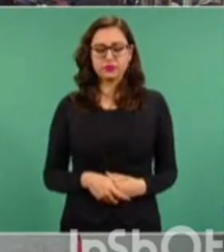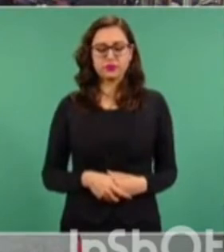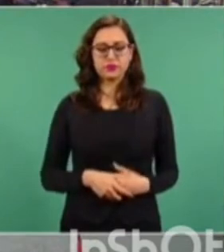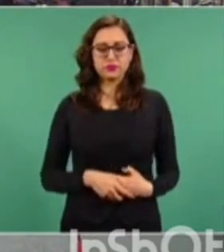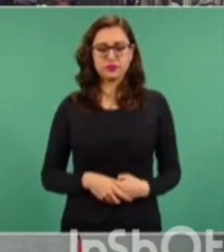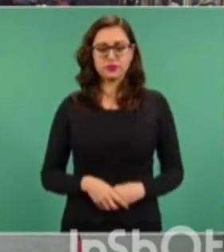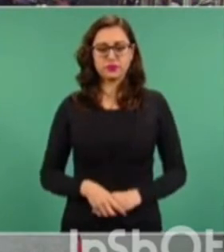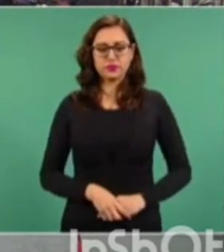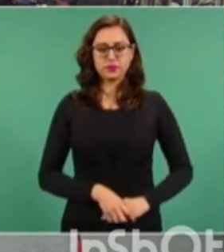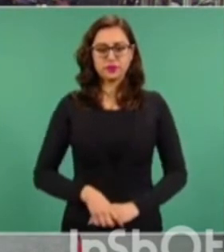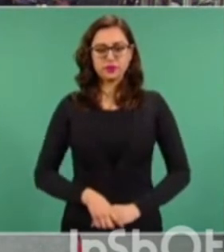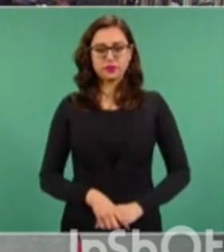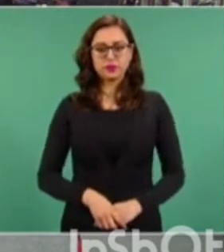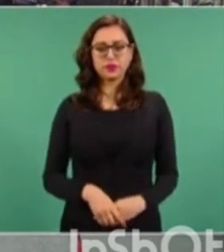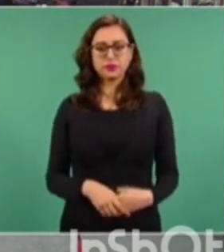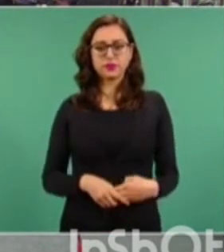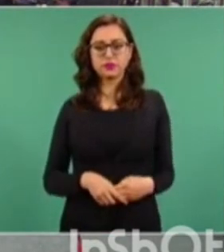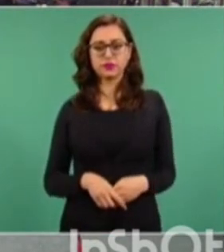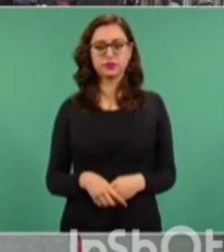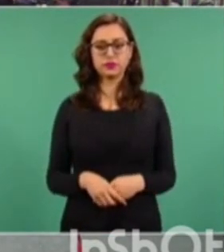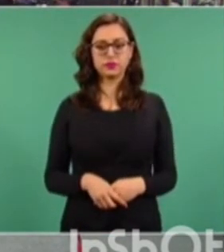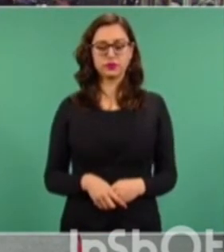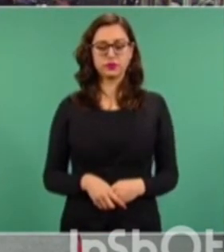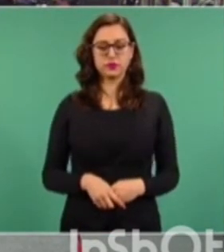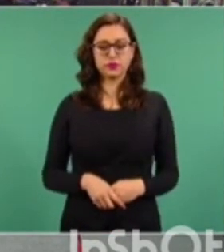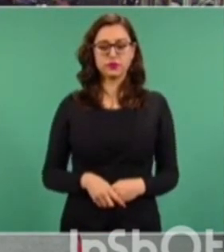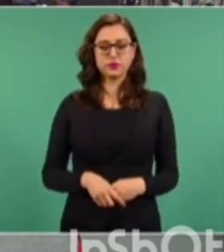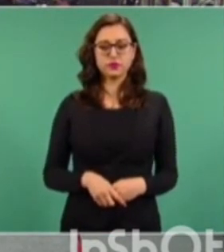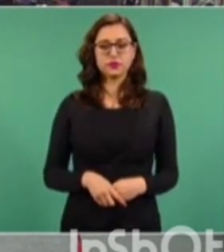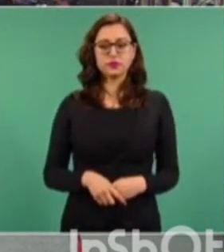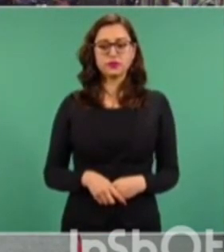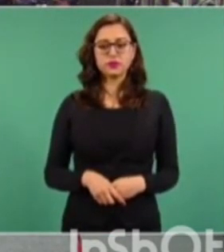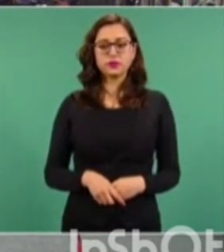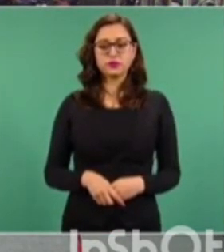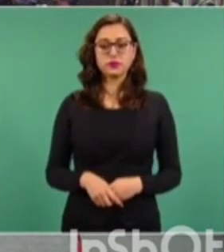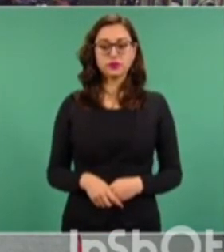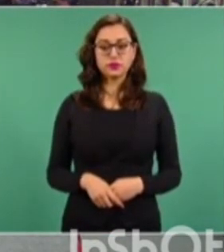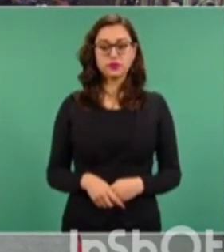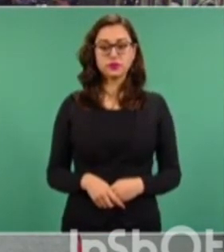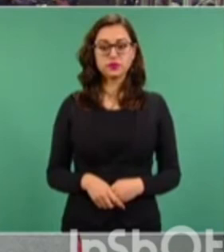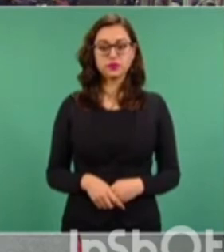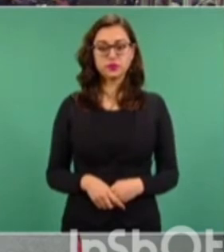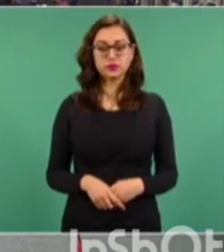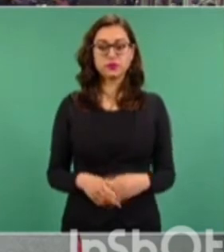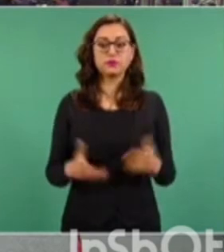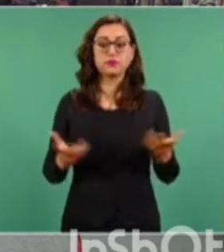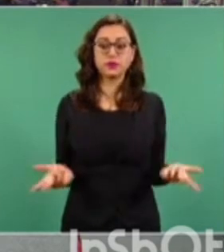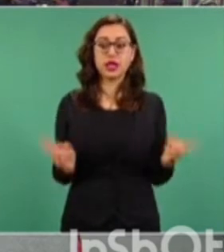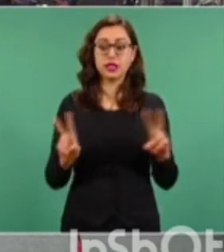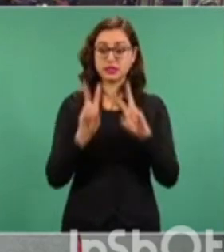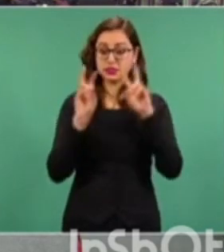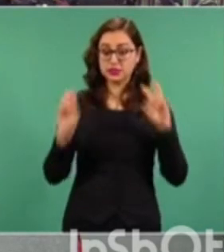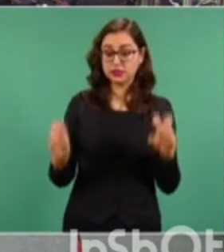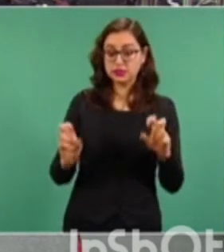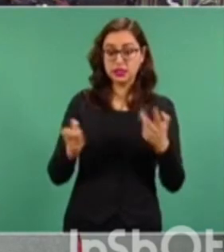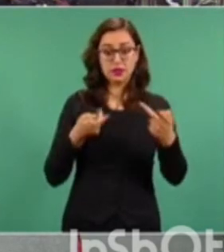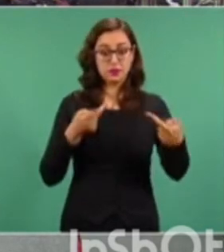Sobre esto último, sobre la aplicación de un plan migratorio,